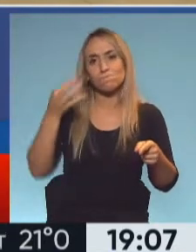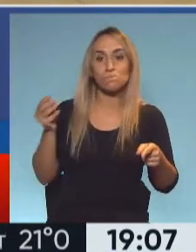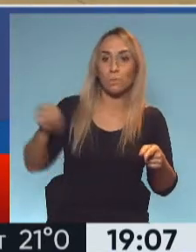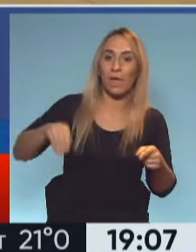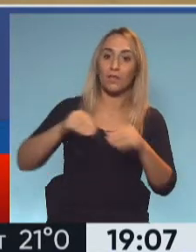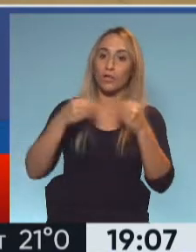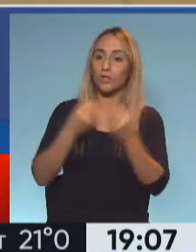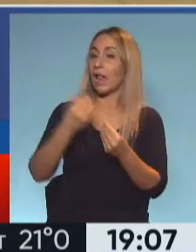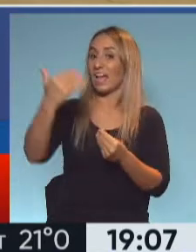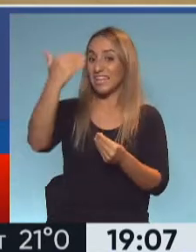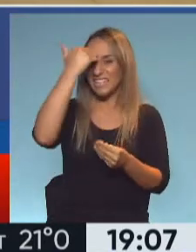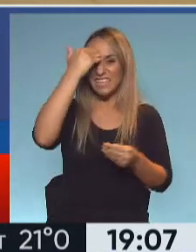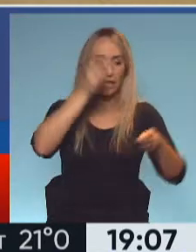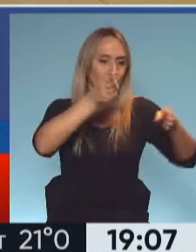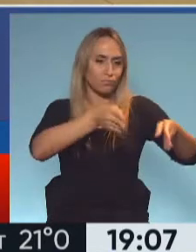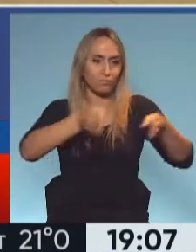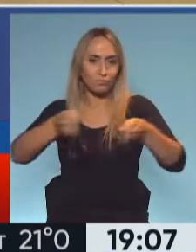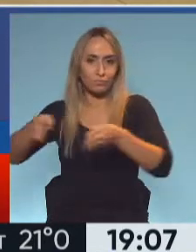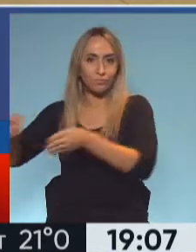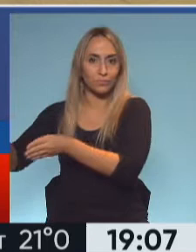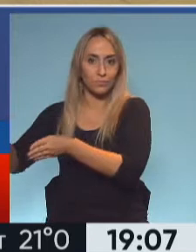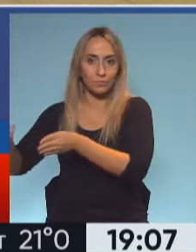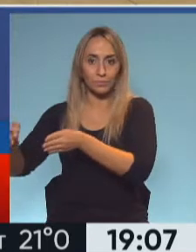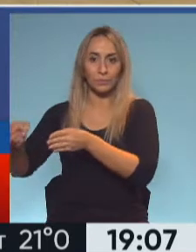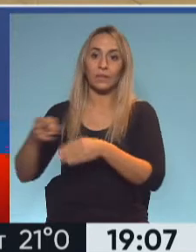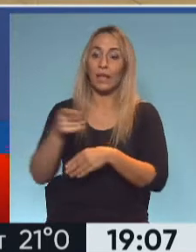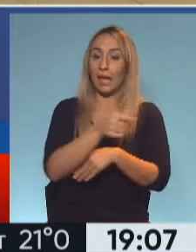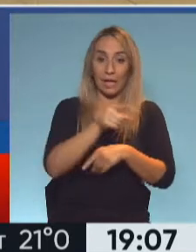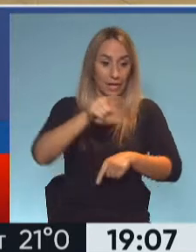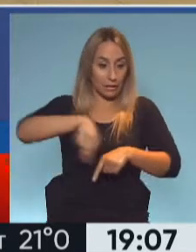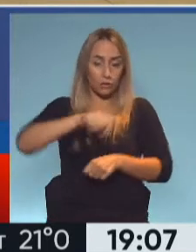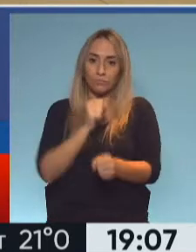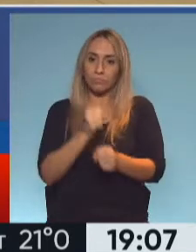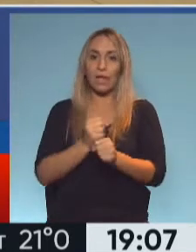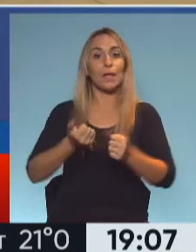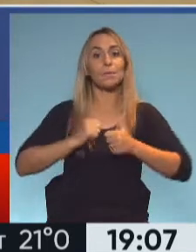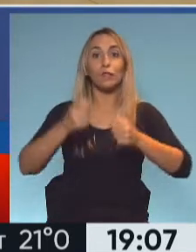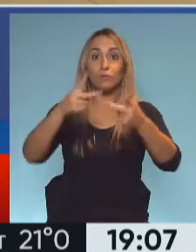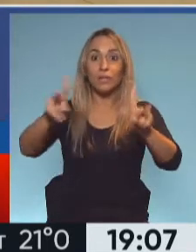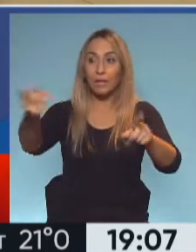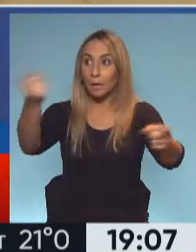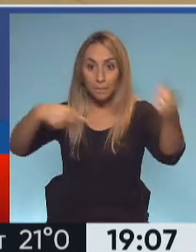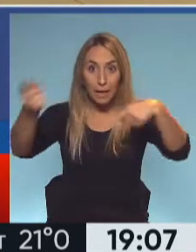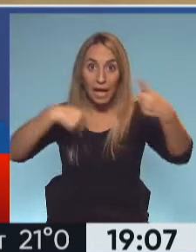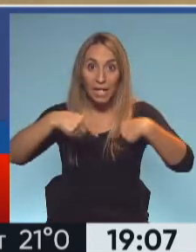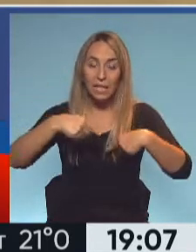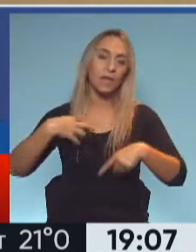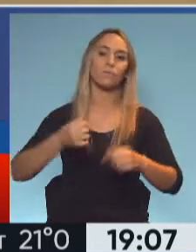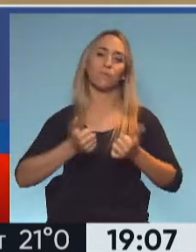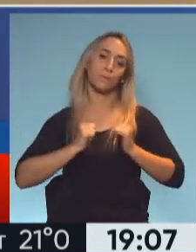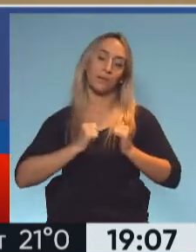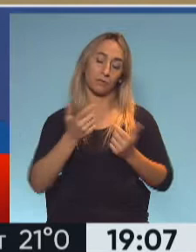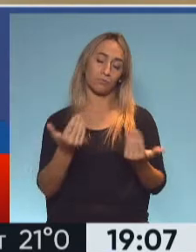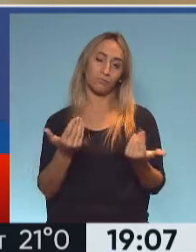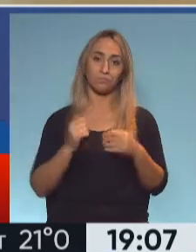ciudad de Buenos Aires que está trabajando y esperando a los turistas, tienen que verificar la declaración jurada